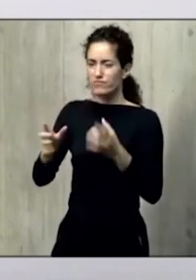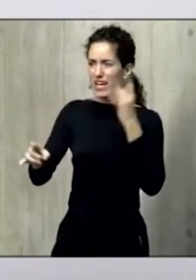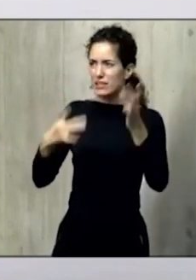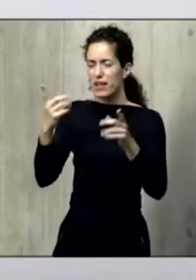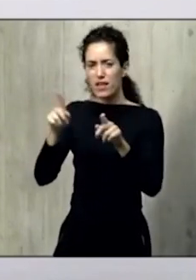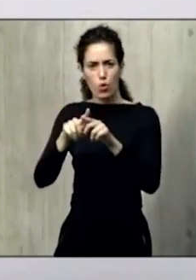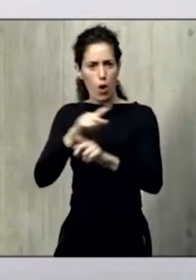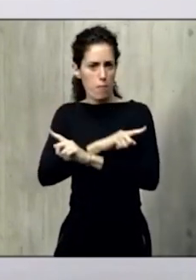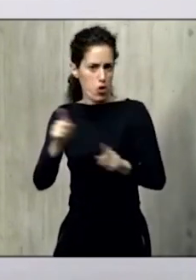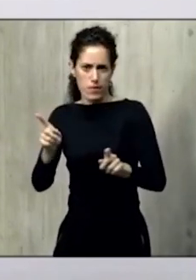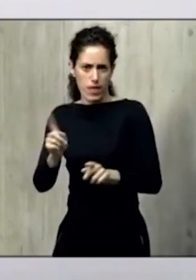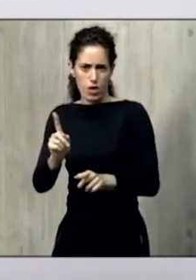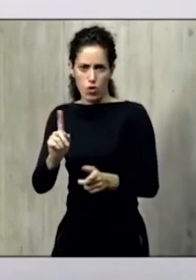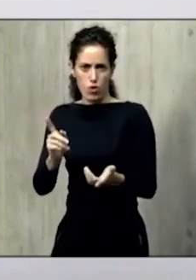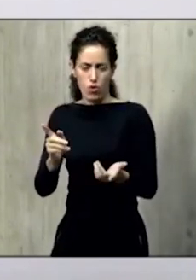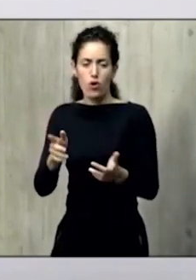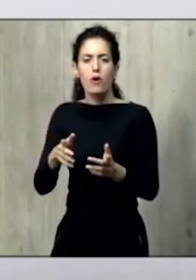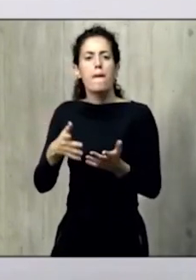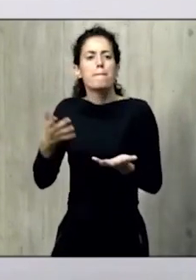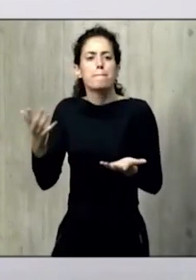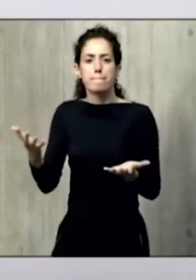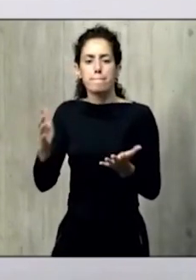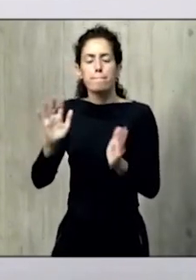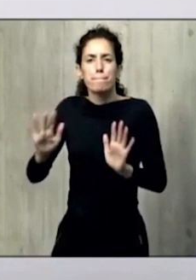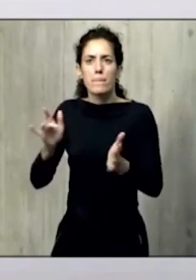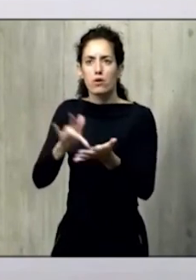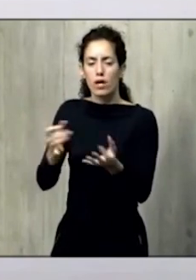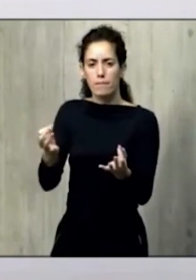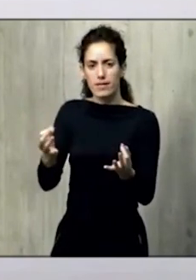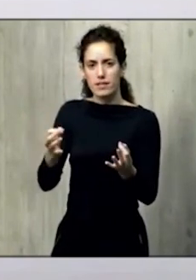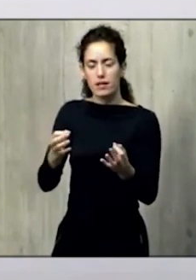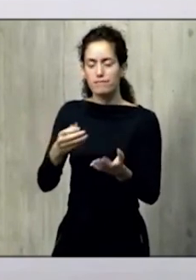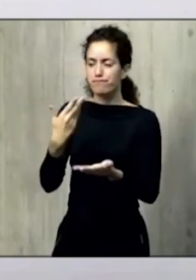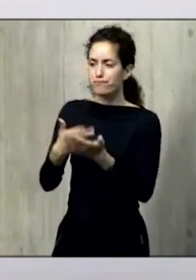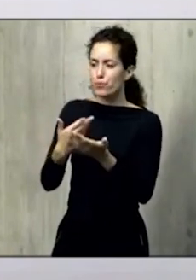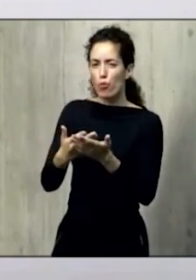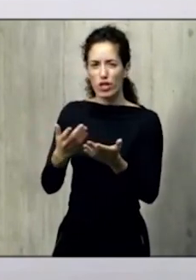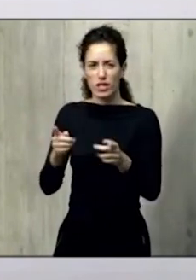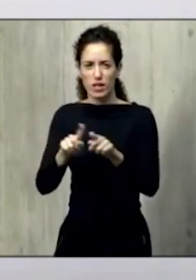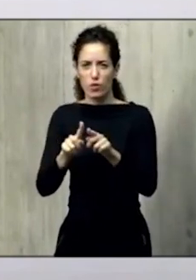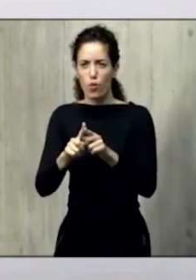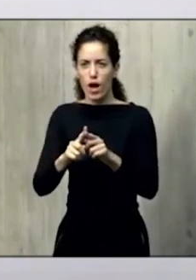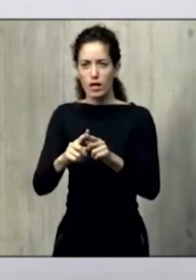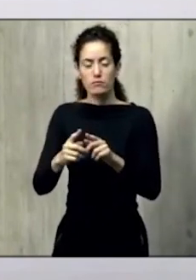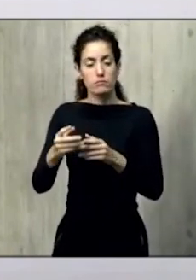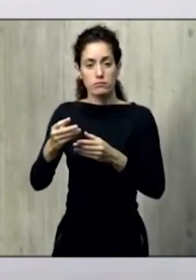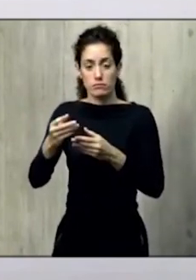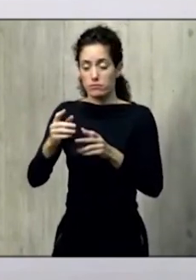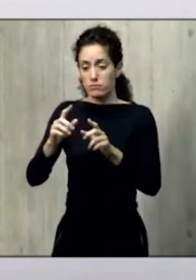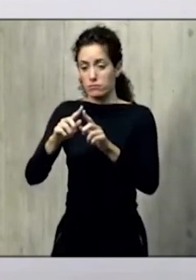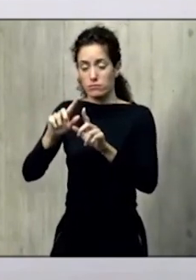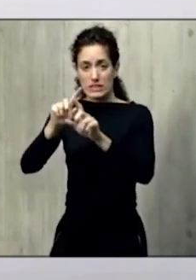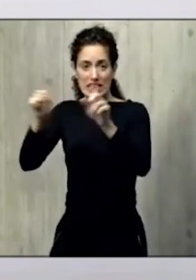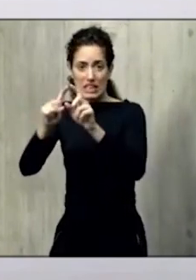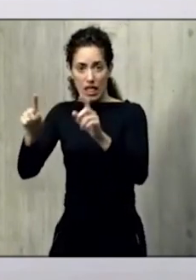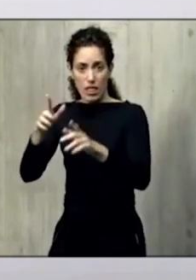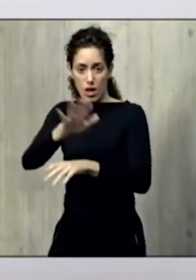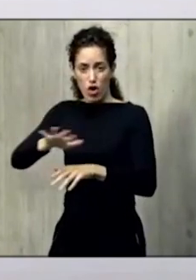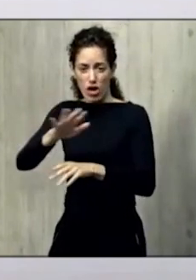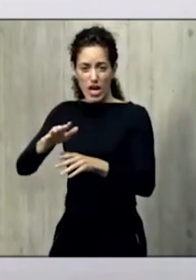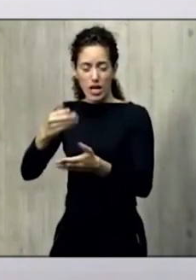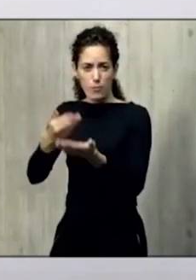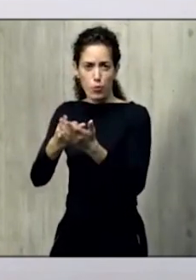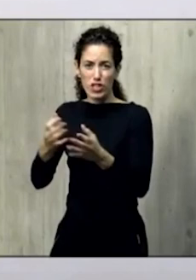no están prohibidas. Lo que pasa es que las propuestas que deben realizar las entidades locales deben ser